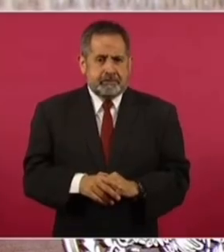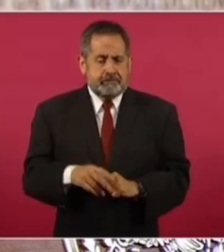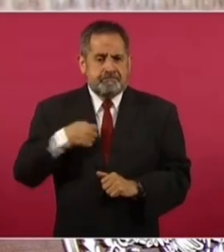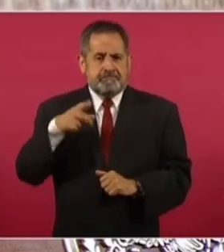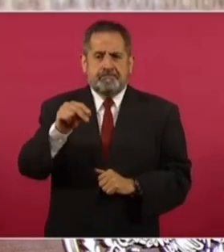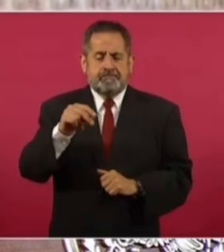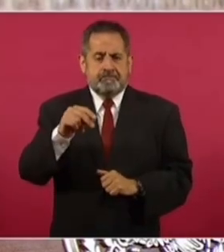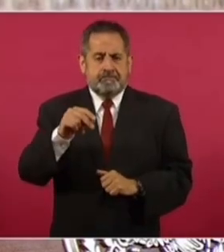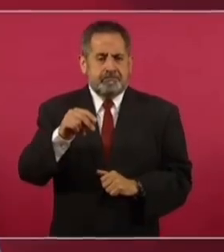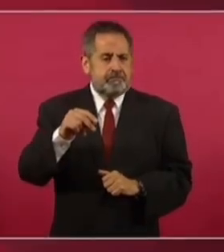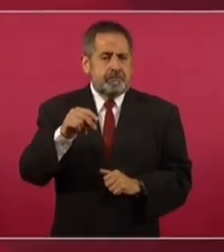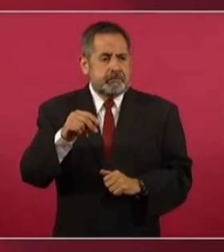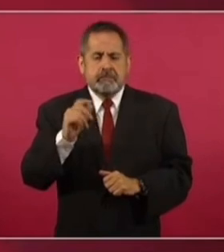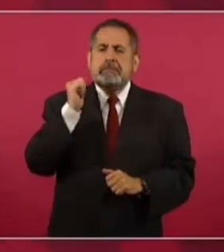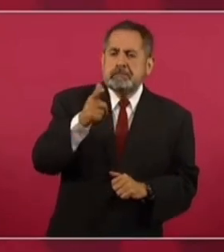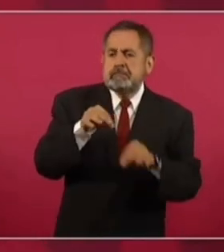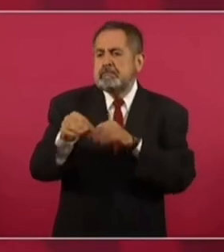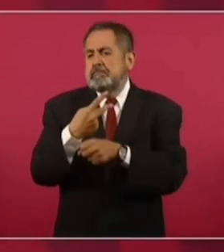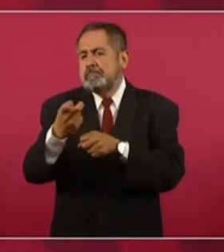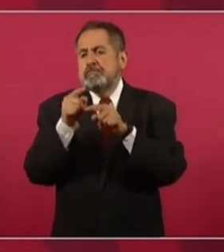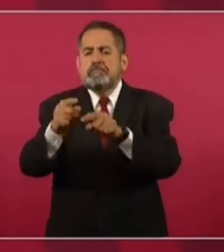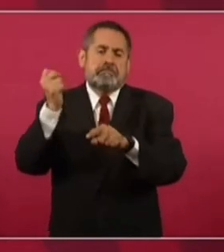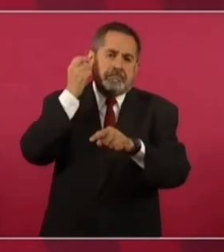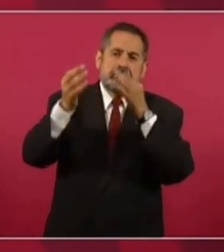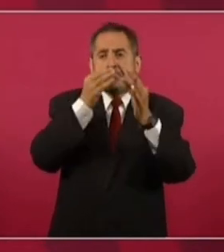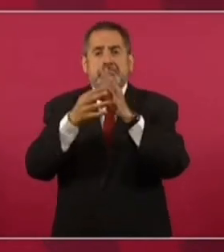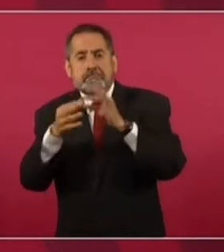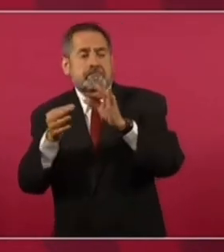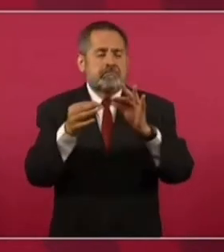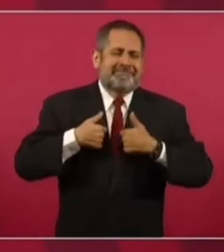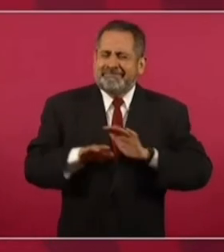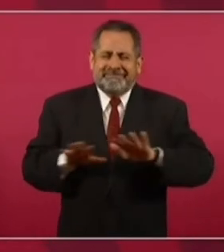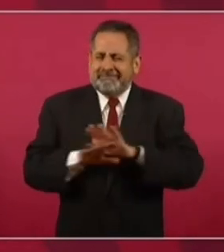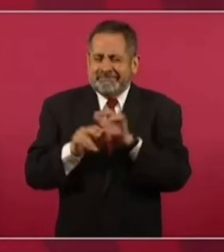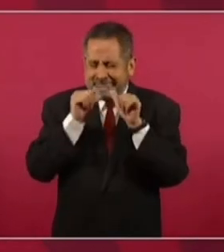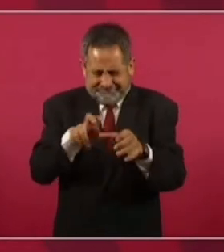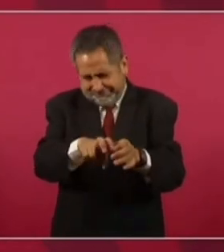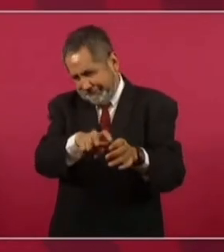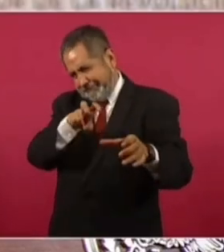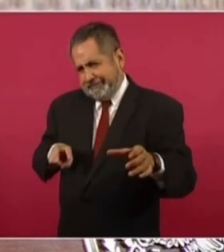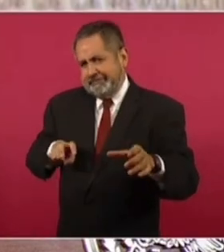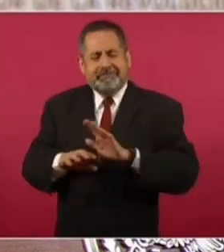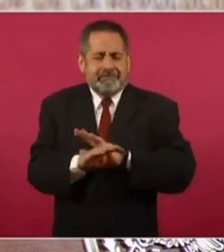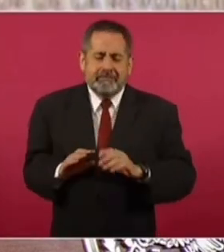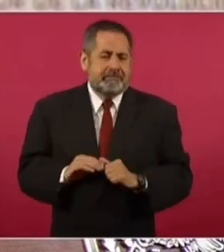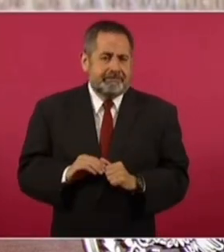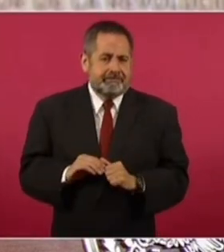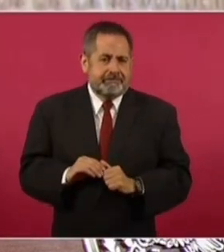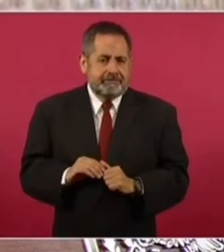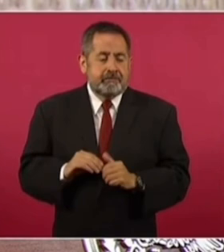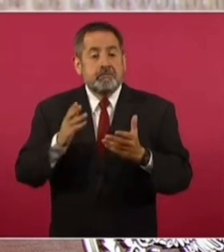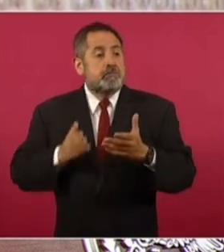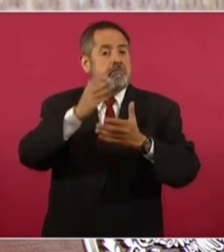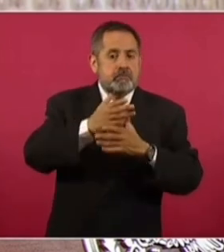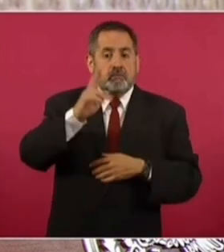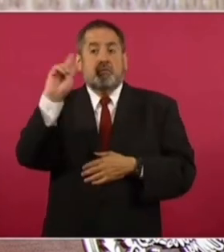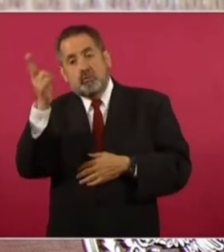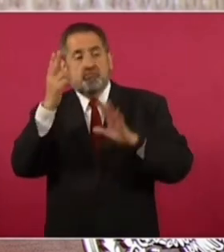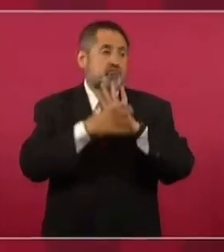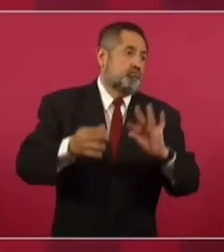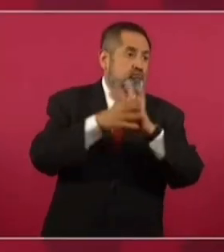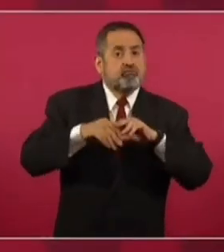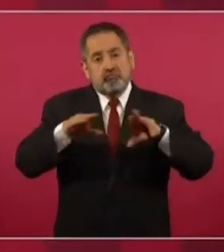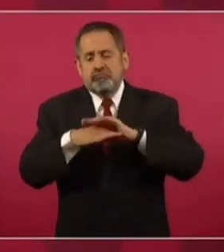no voy a aceptar ni siquiera invitaciones a conferencias, no voy a visitar universidades,